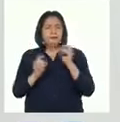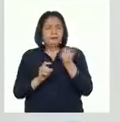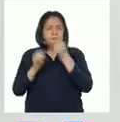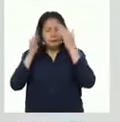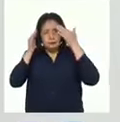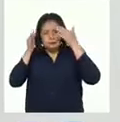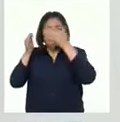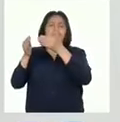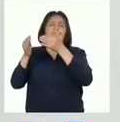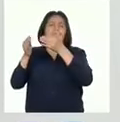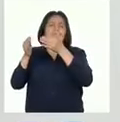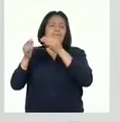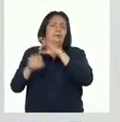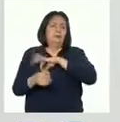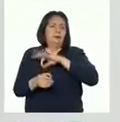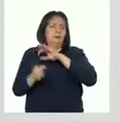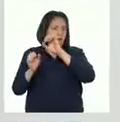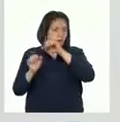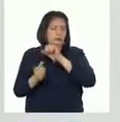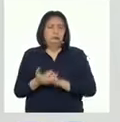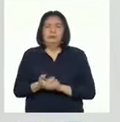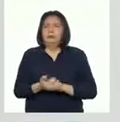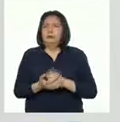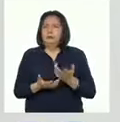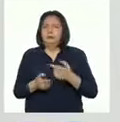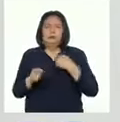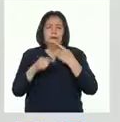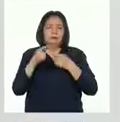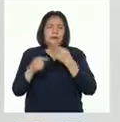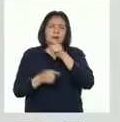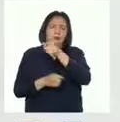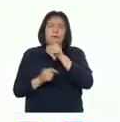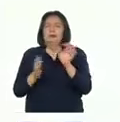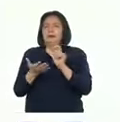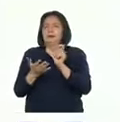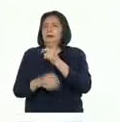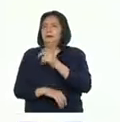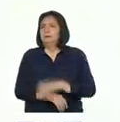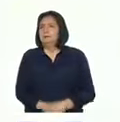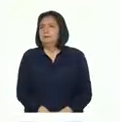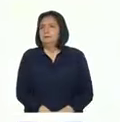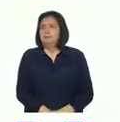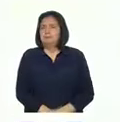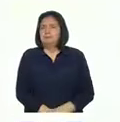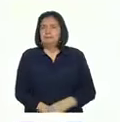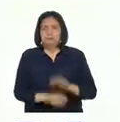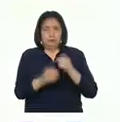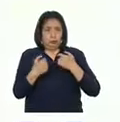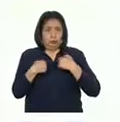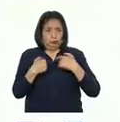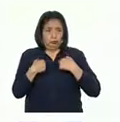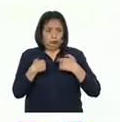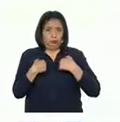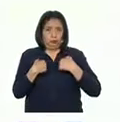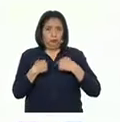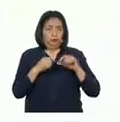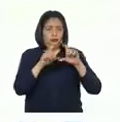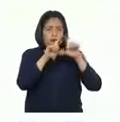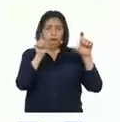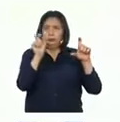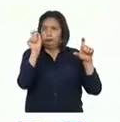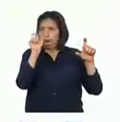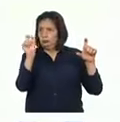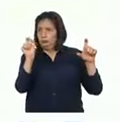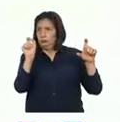centrándote en los beneficios. Cuéntanos lo que escribiste. Esto es lo que escribí como